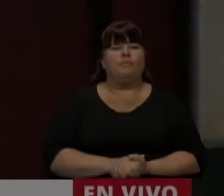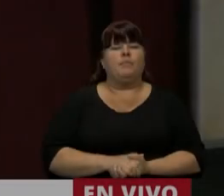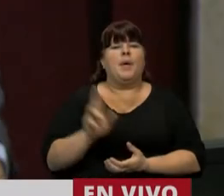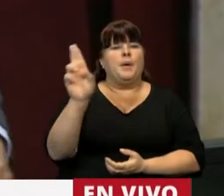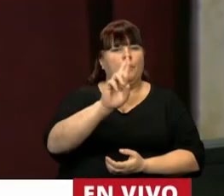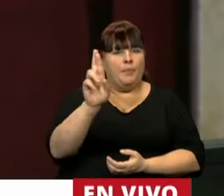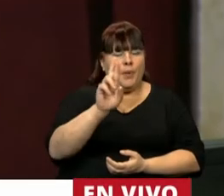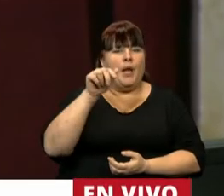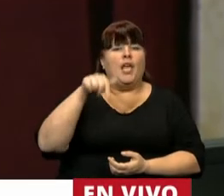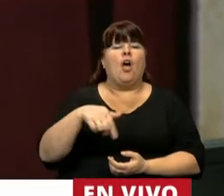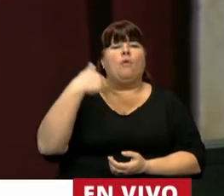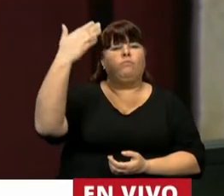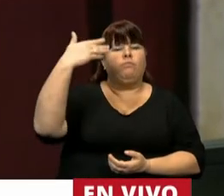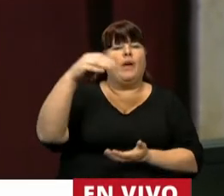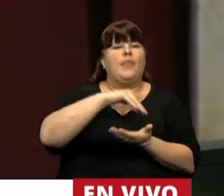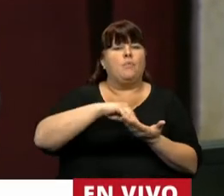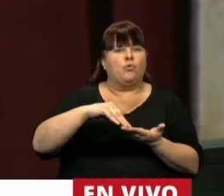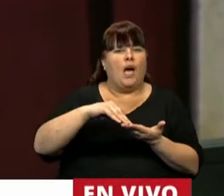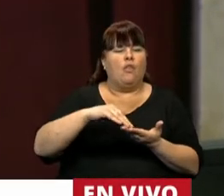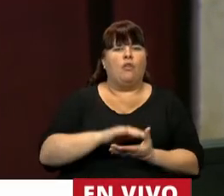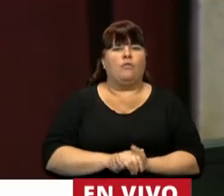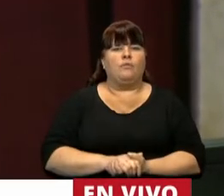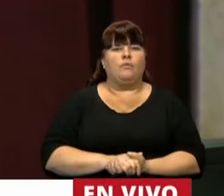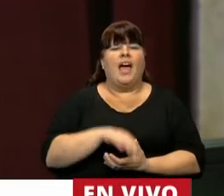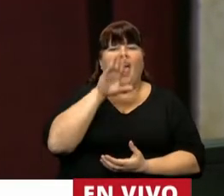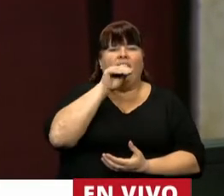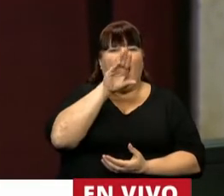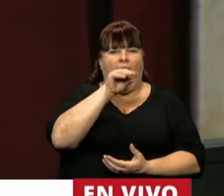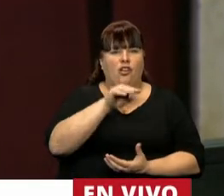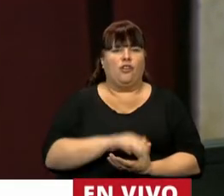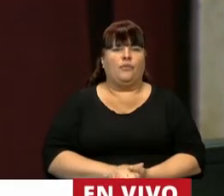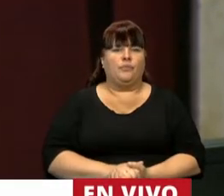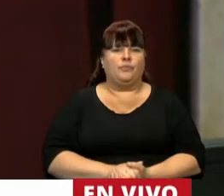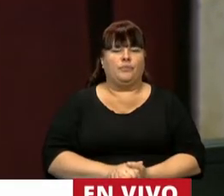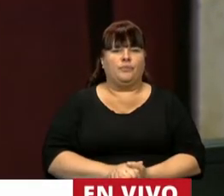Una cuestión de privilegio, tiene la palabra el diputado Nicolás del Caño.